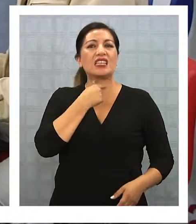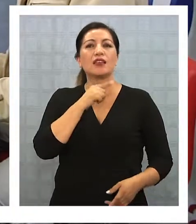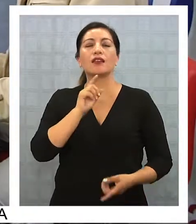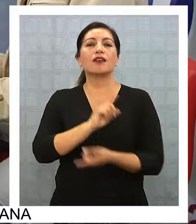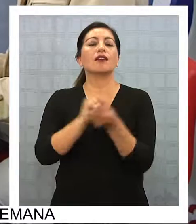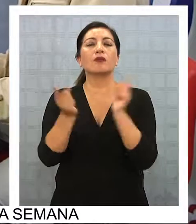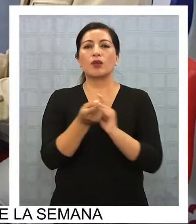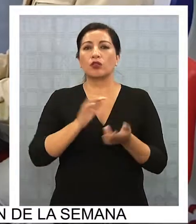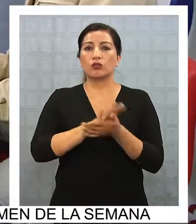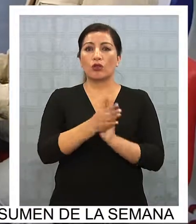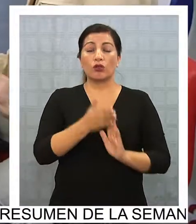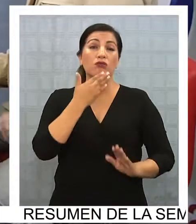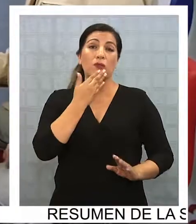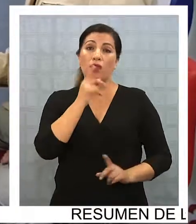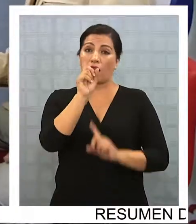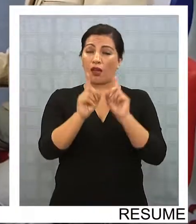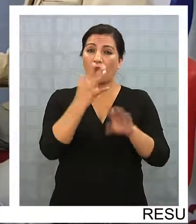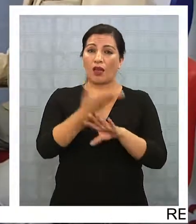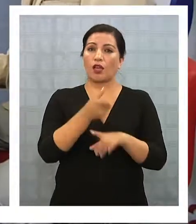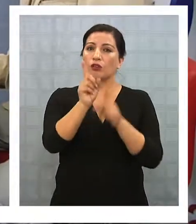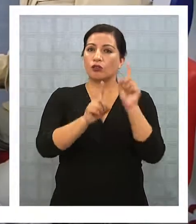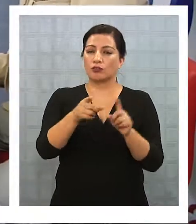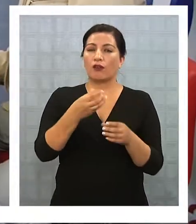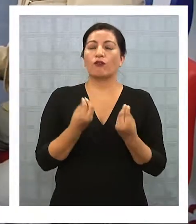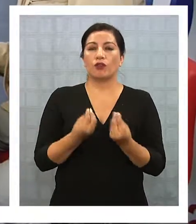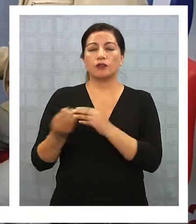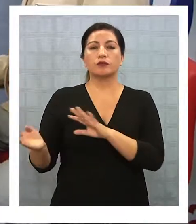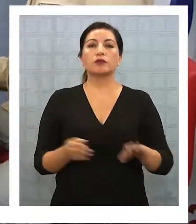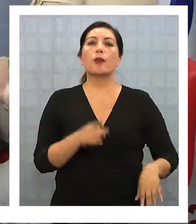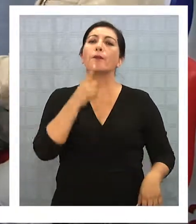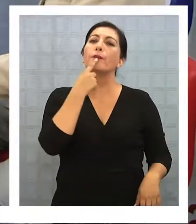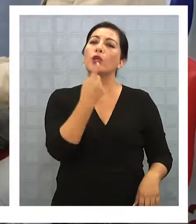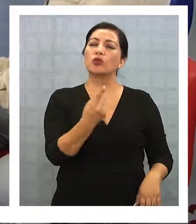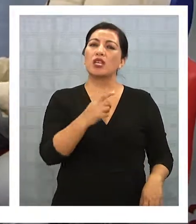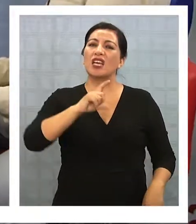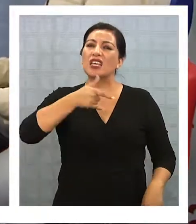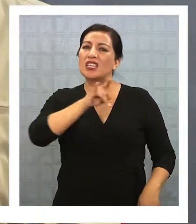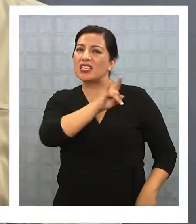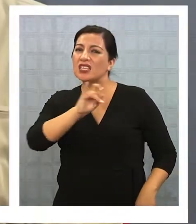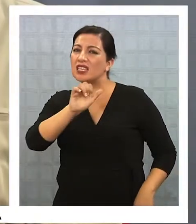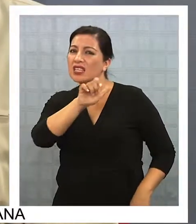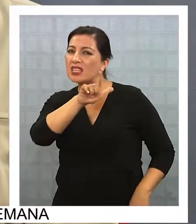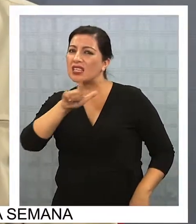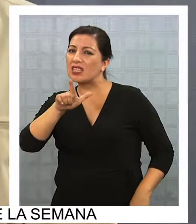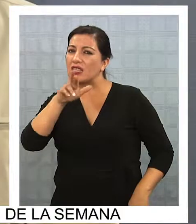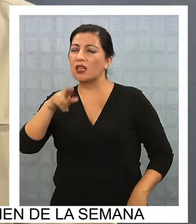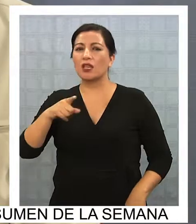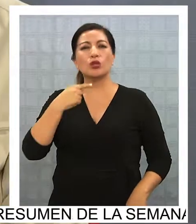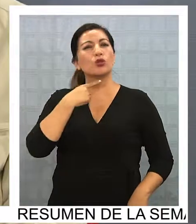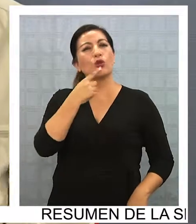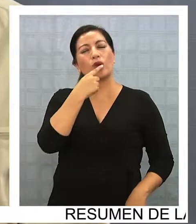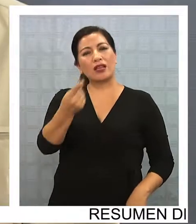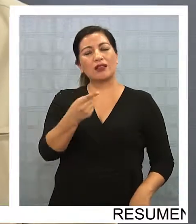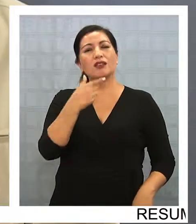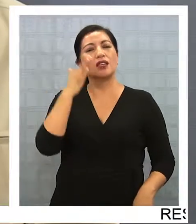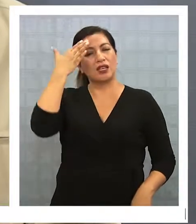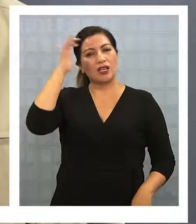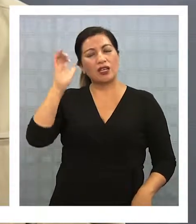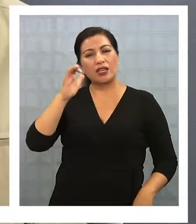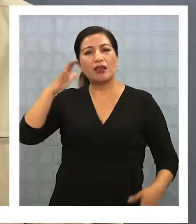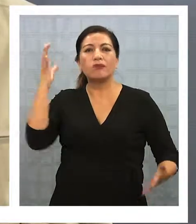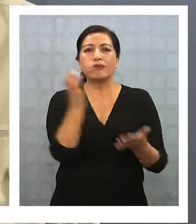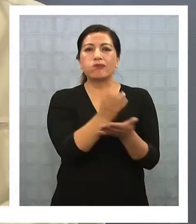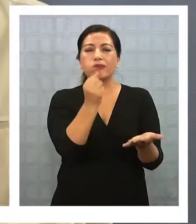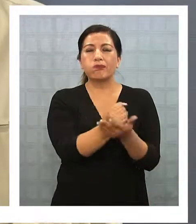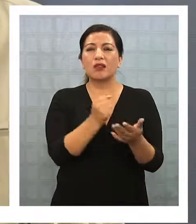decir hay que cambiar todo cuando había muchas cosas buenas que uno podía preservar oye Alejandro Guille es la persona que va a lograr aunar